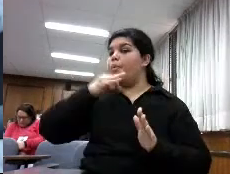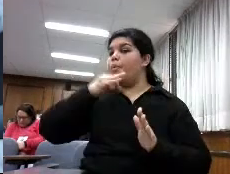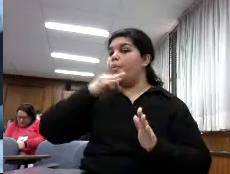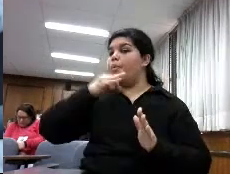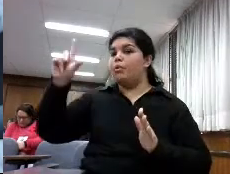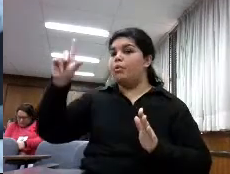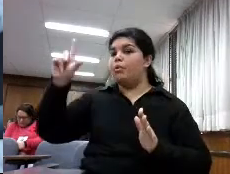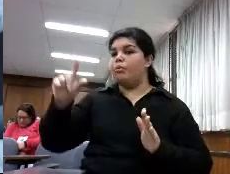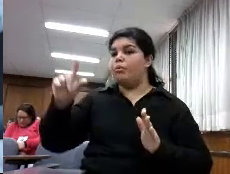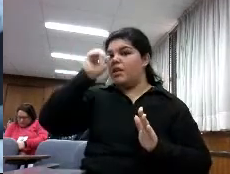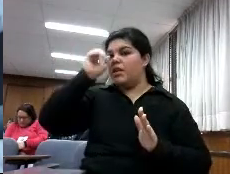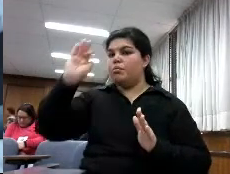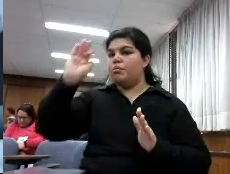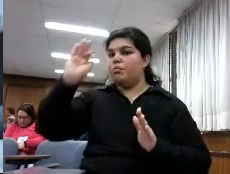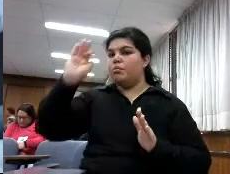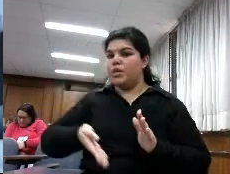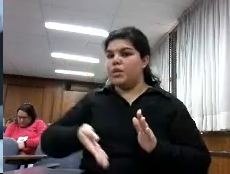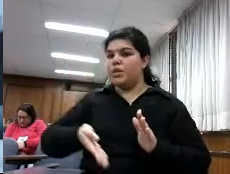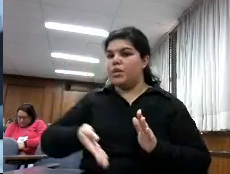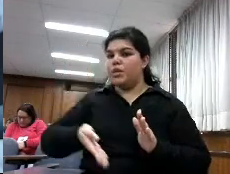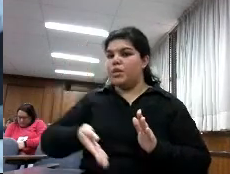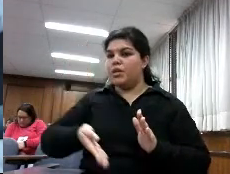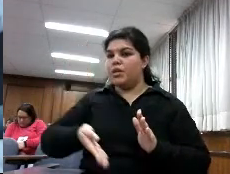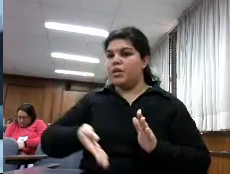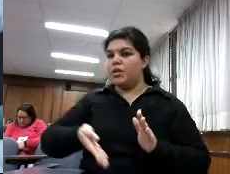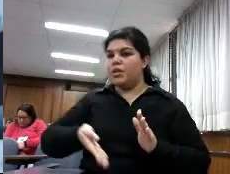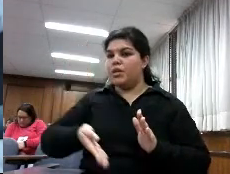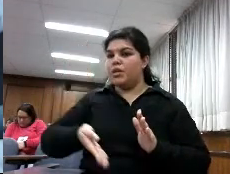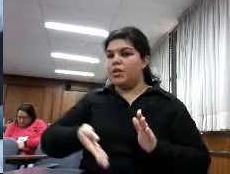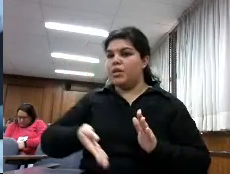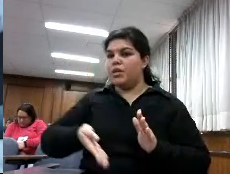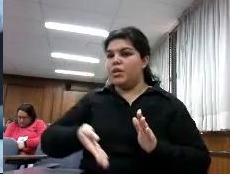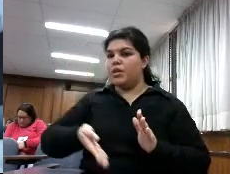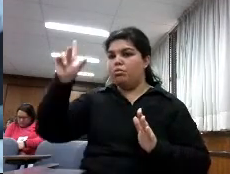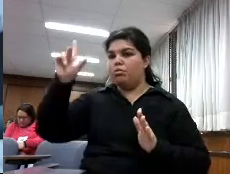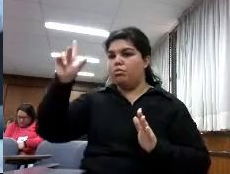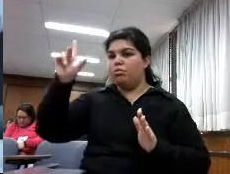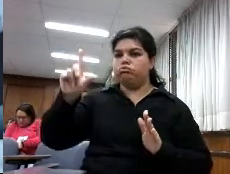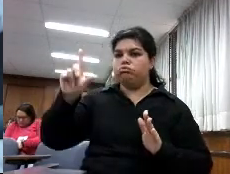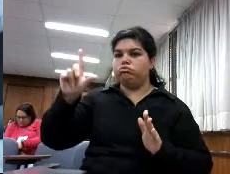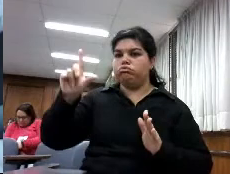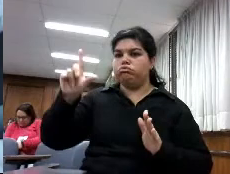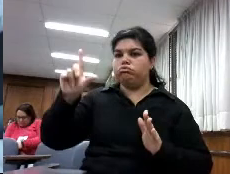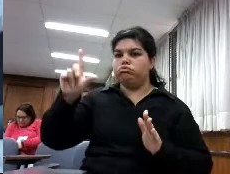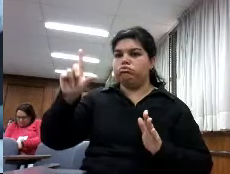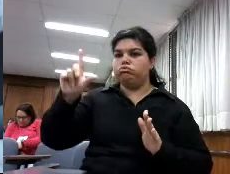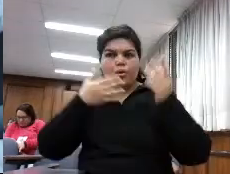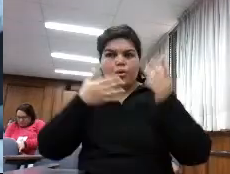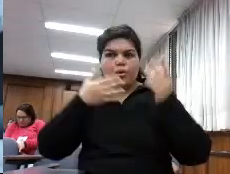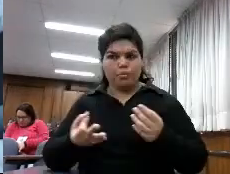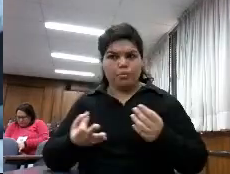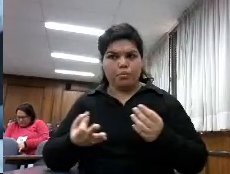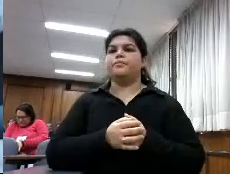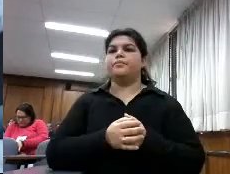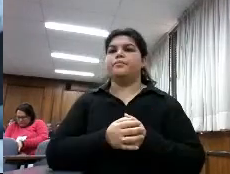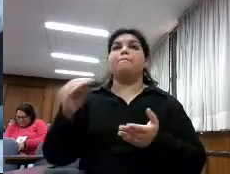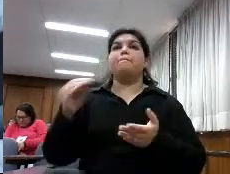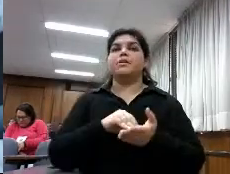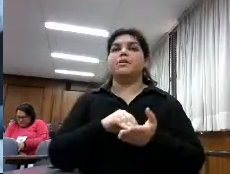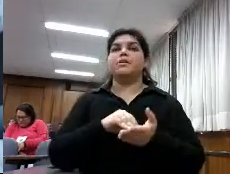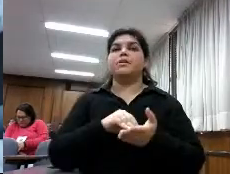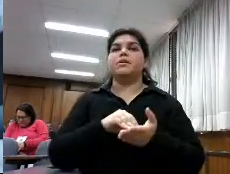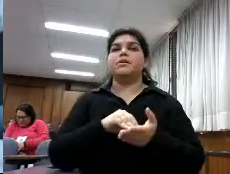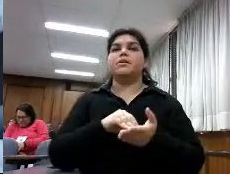están en unas cifras preocupantes digamoslo más cosas ¿de qué manera ofrece la